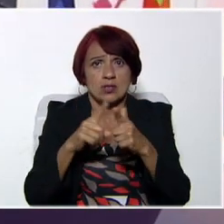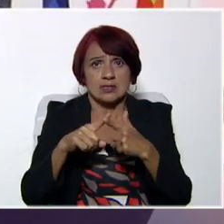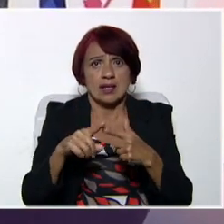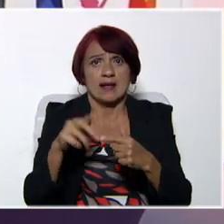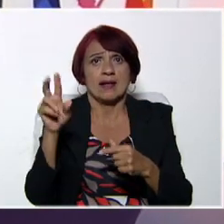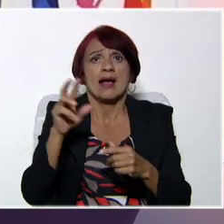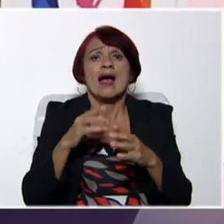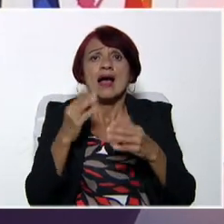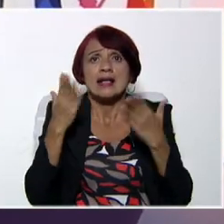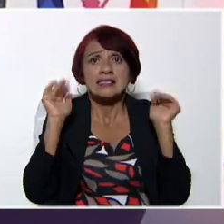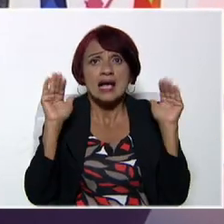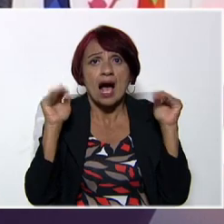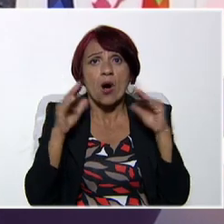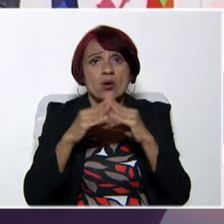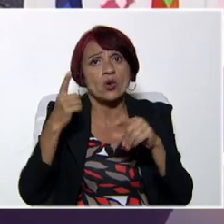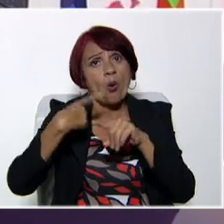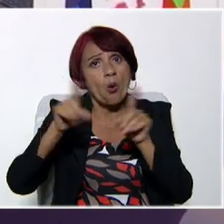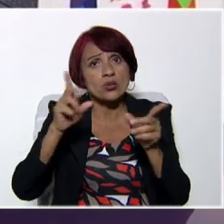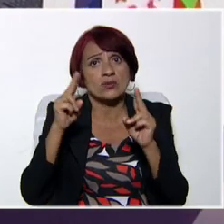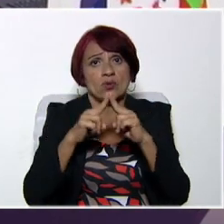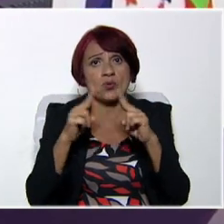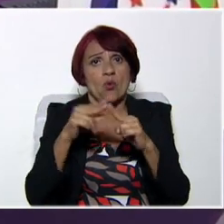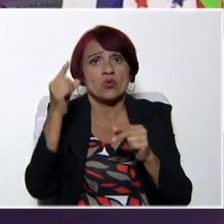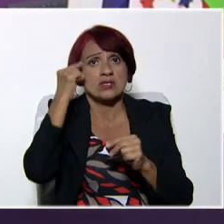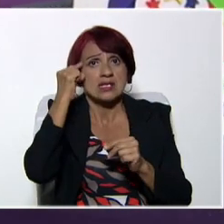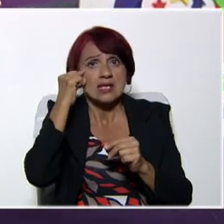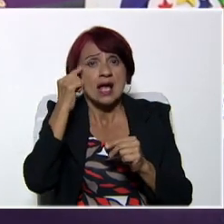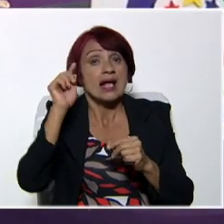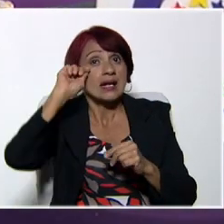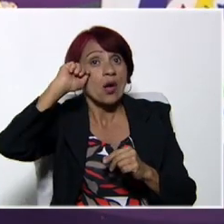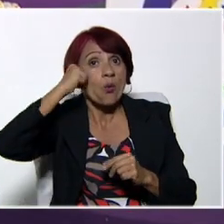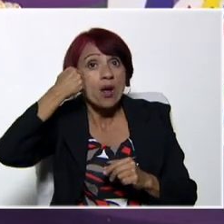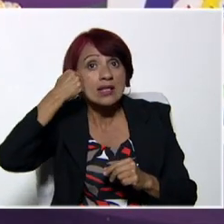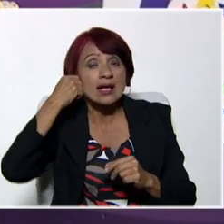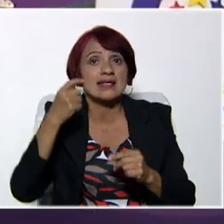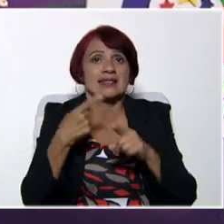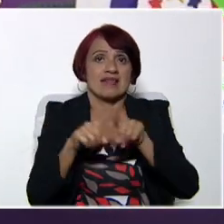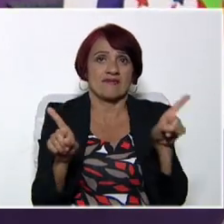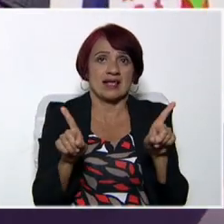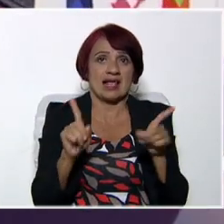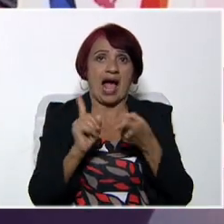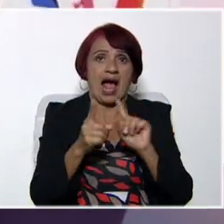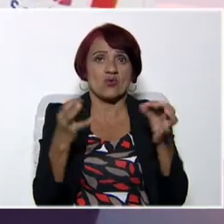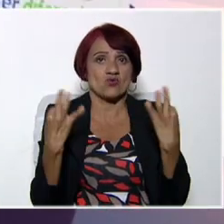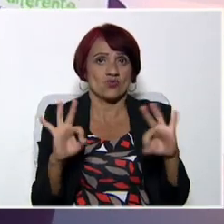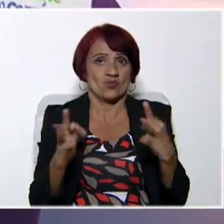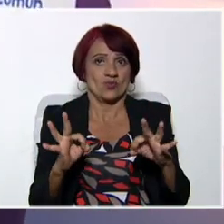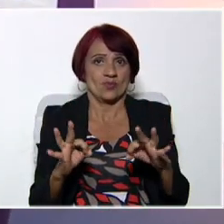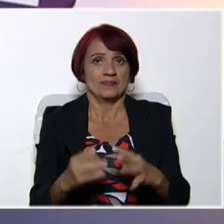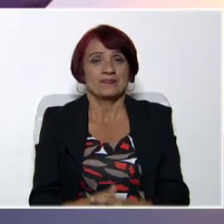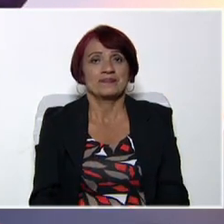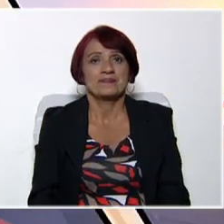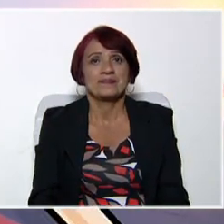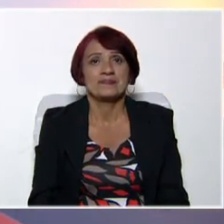Venezuela. Nos vemos en una próxima oportunidad y recuerden, ser diferentes es algo común.